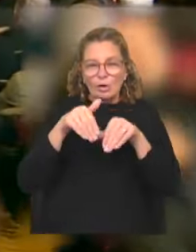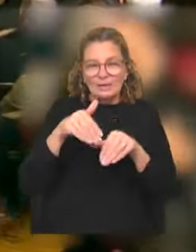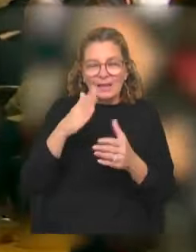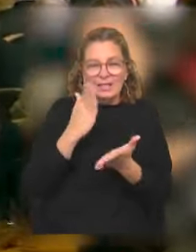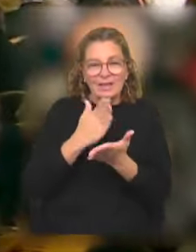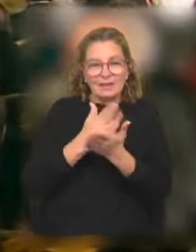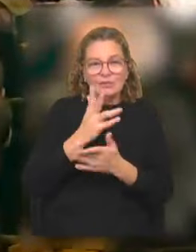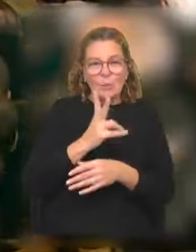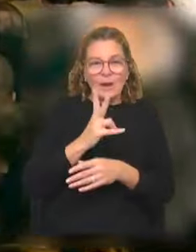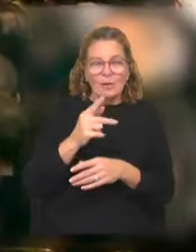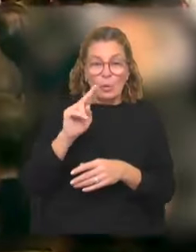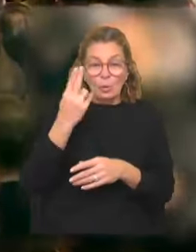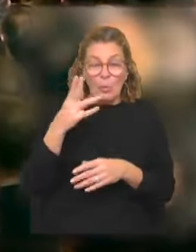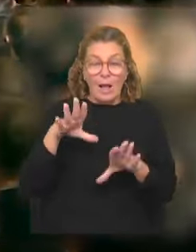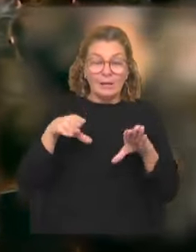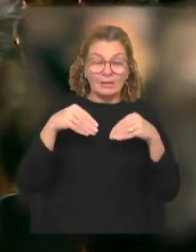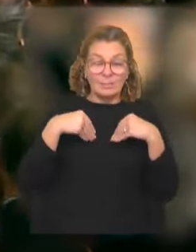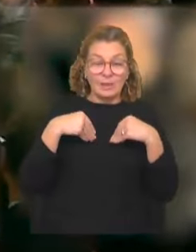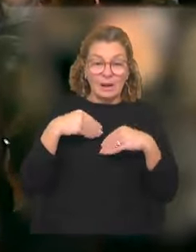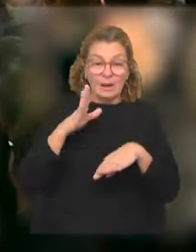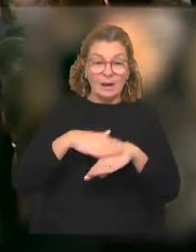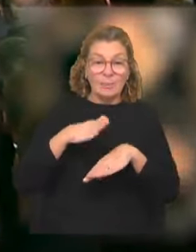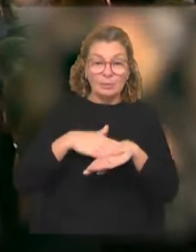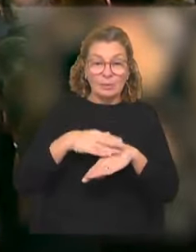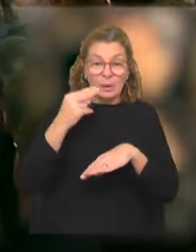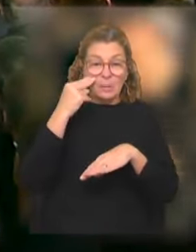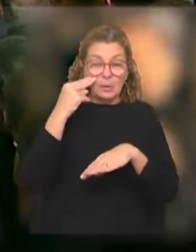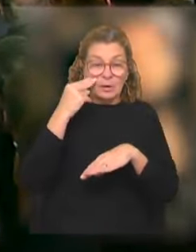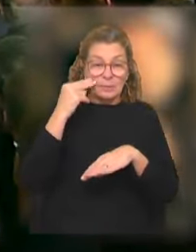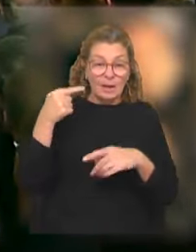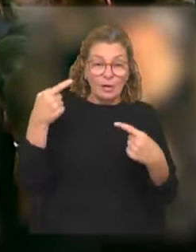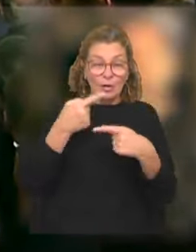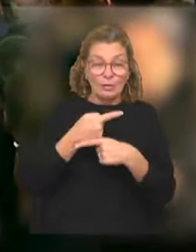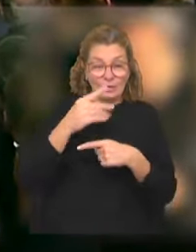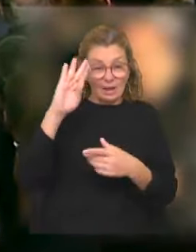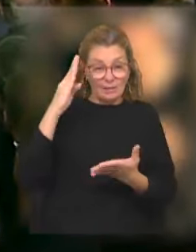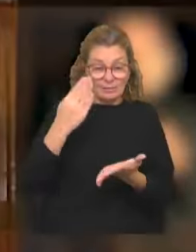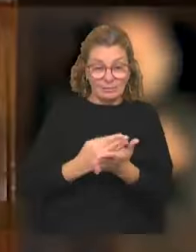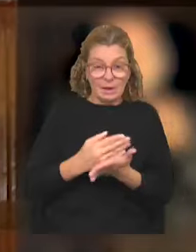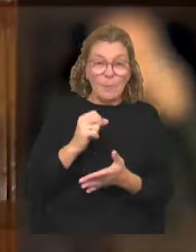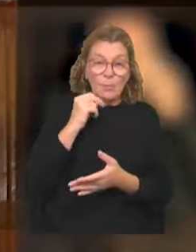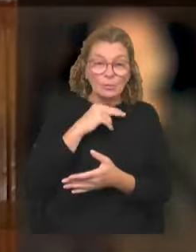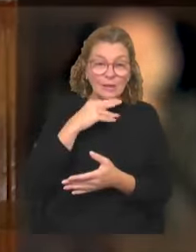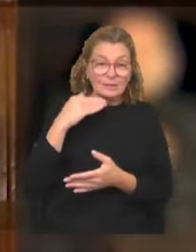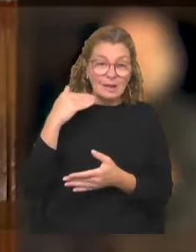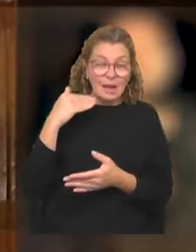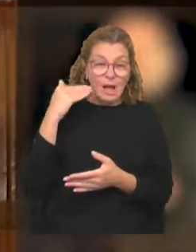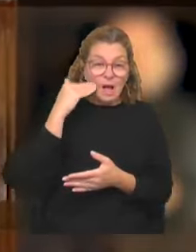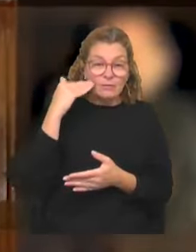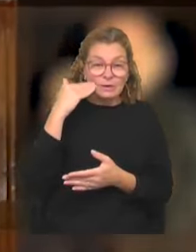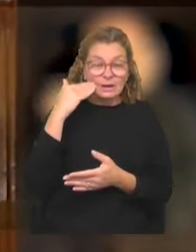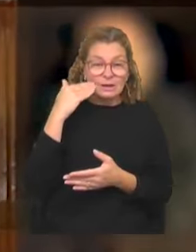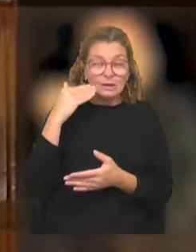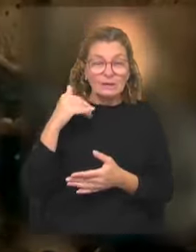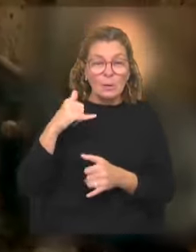Humanos condenó a Uruguay a asumir su responsabilidad por los crímenes de lesa humanidad de las muchachas de Abril y de los militantes